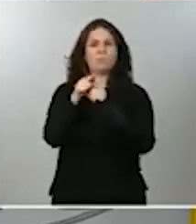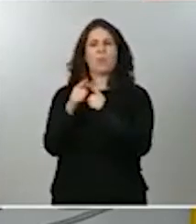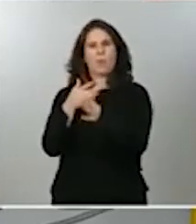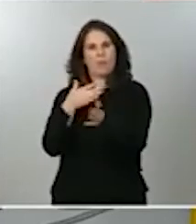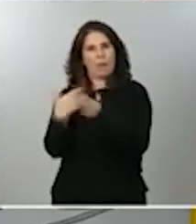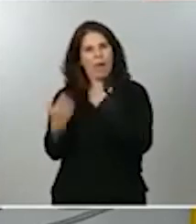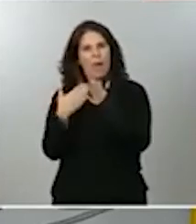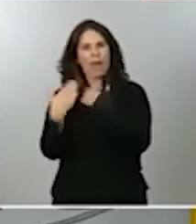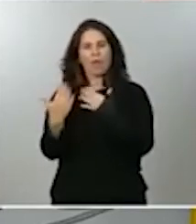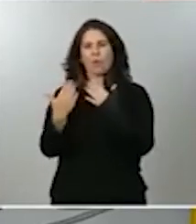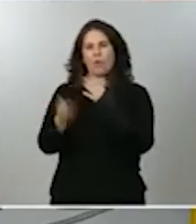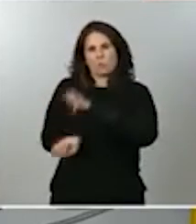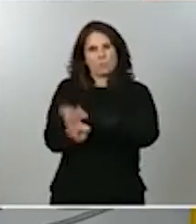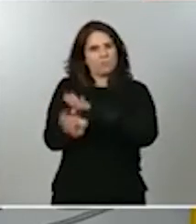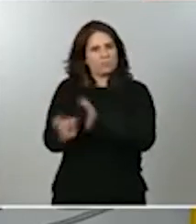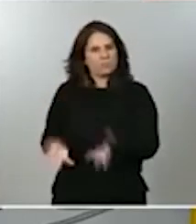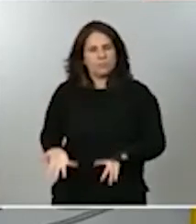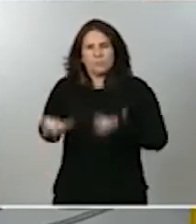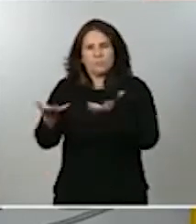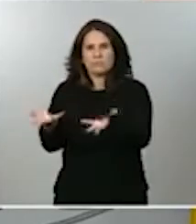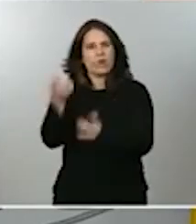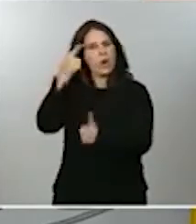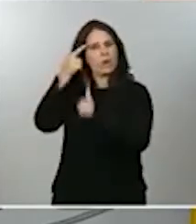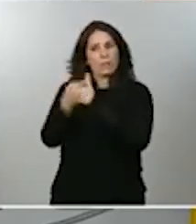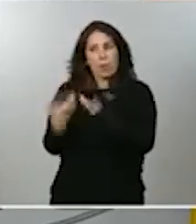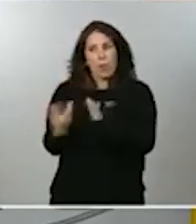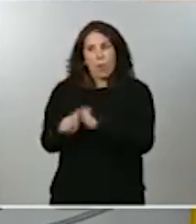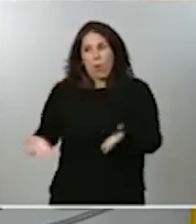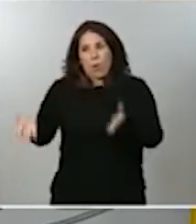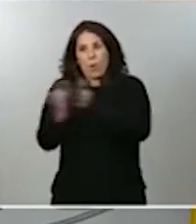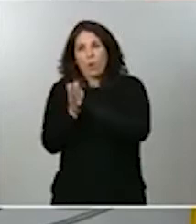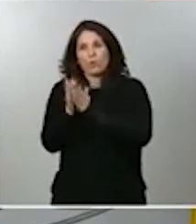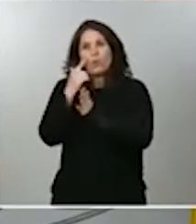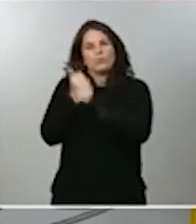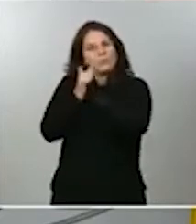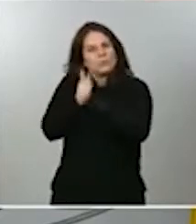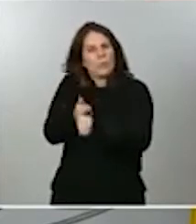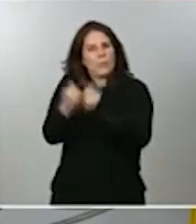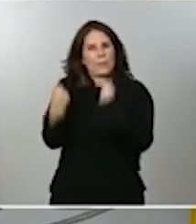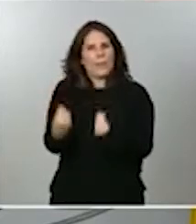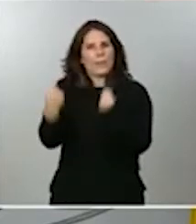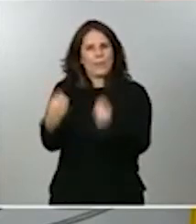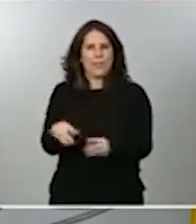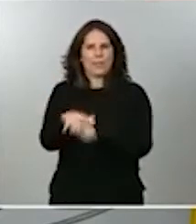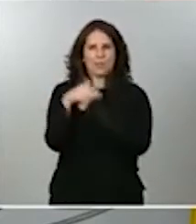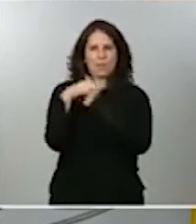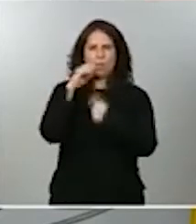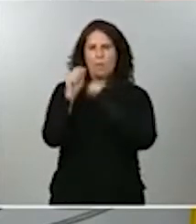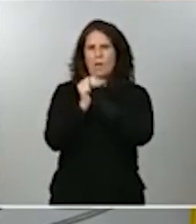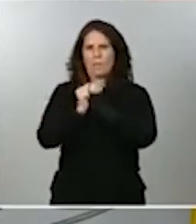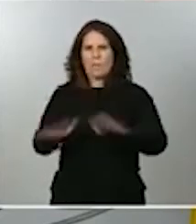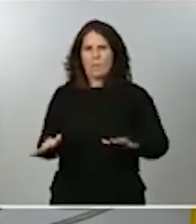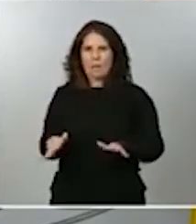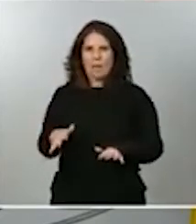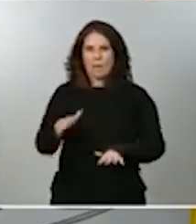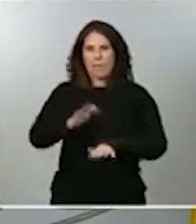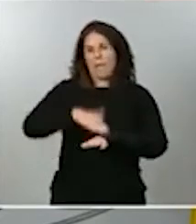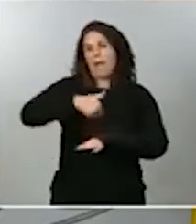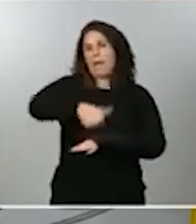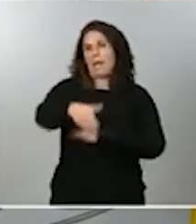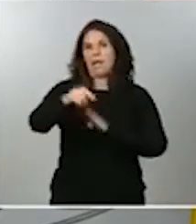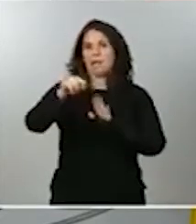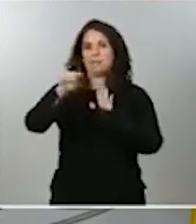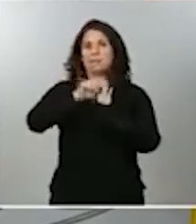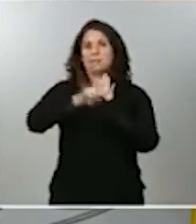para monitorizar de forma conjunta la situación de la pandemia y adoptar las medidas que correspondieran también a ser